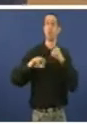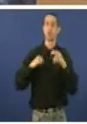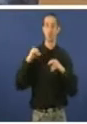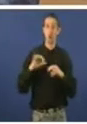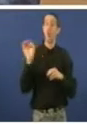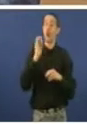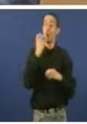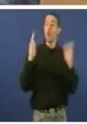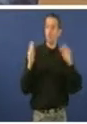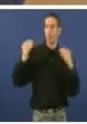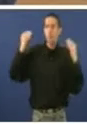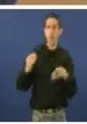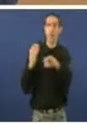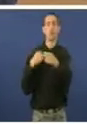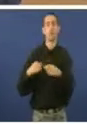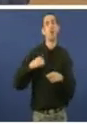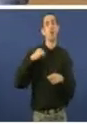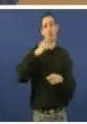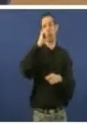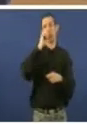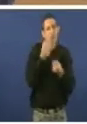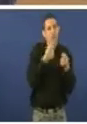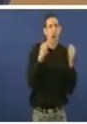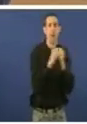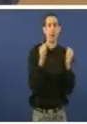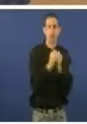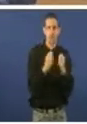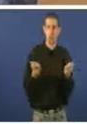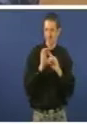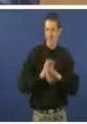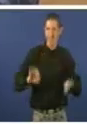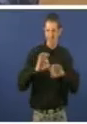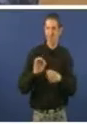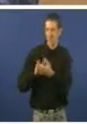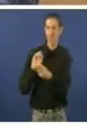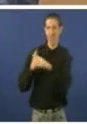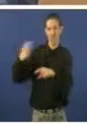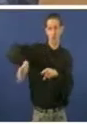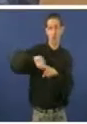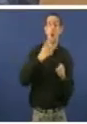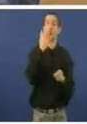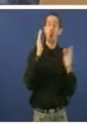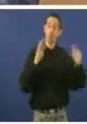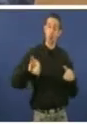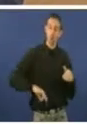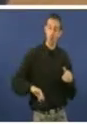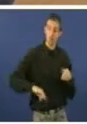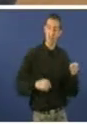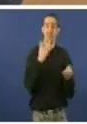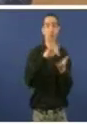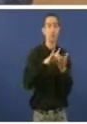en plena bonanza económica. Recortar e nin ampliar nin facer o novo hospital de Pontevedra en plena bonanza económica.